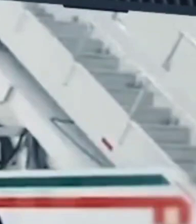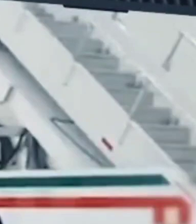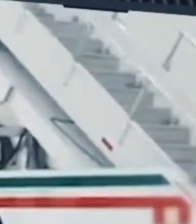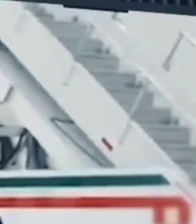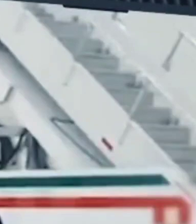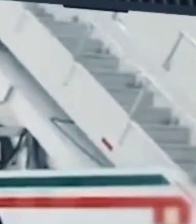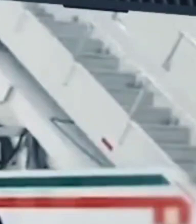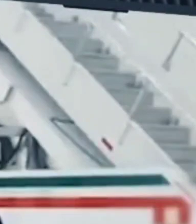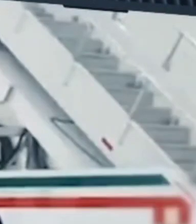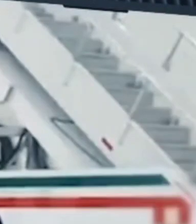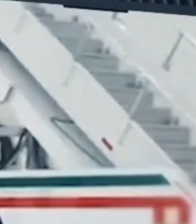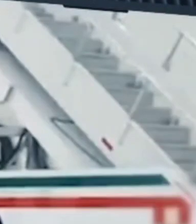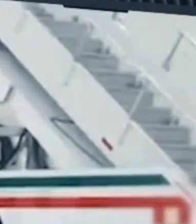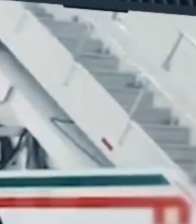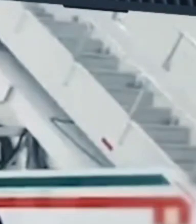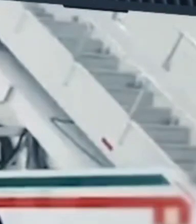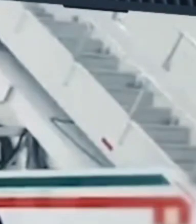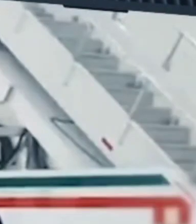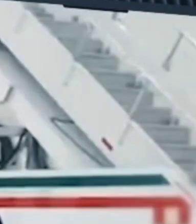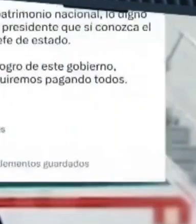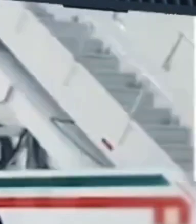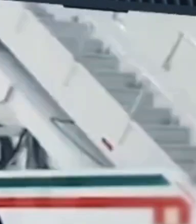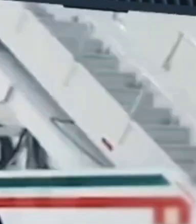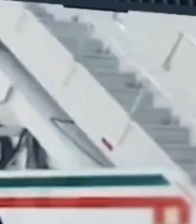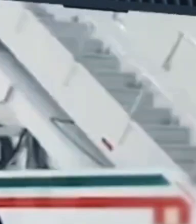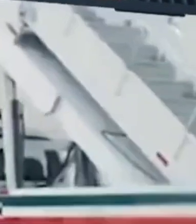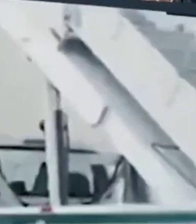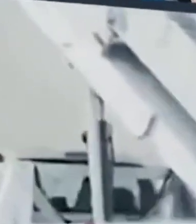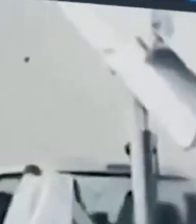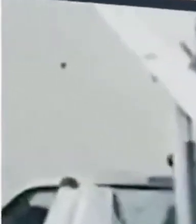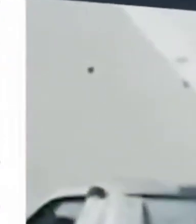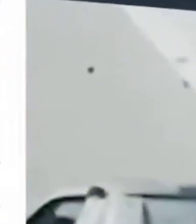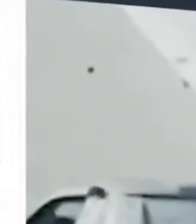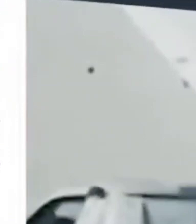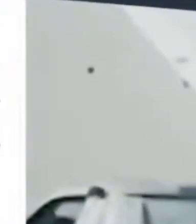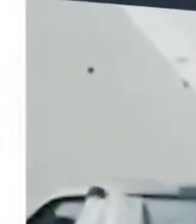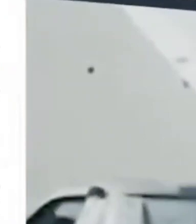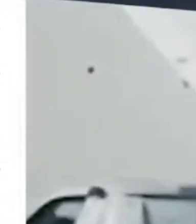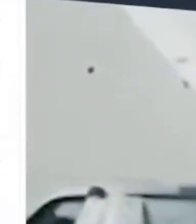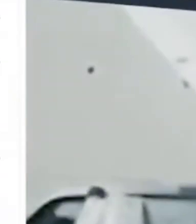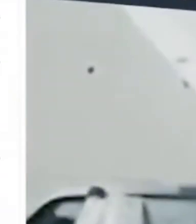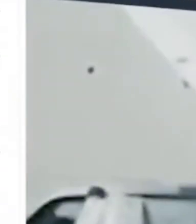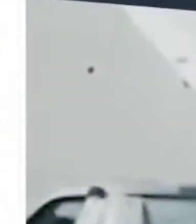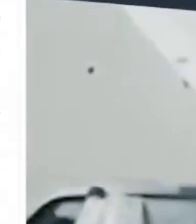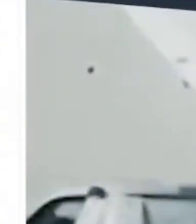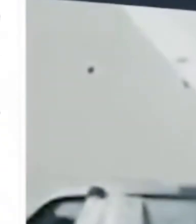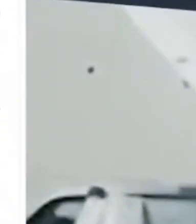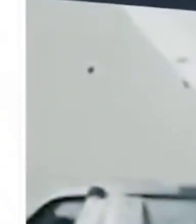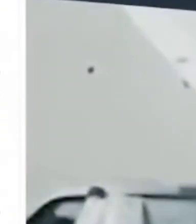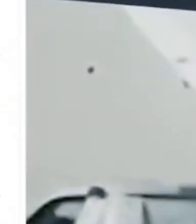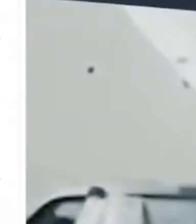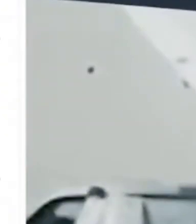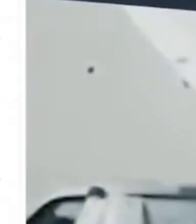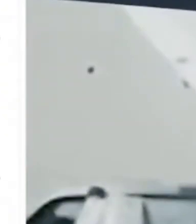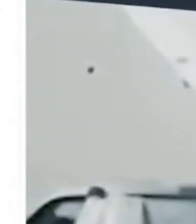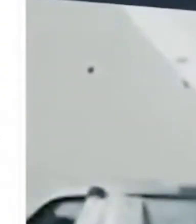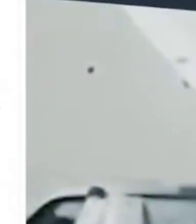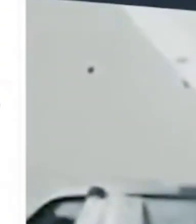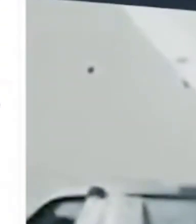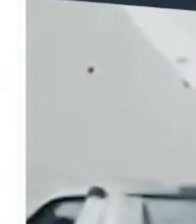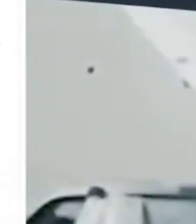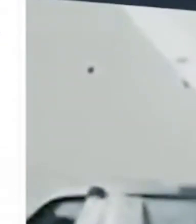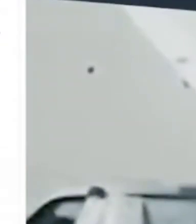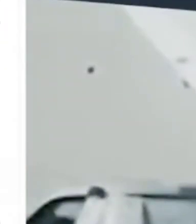depreciación de la aeronave durante casi una década y aseguran que el costo inicial del avión fue de más de 6 mil